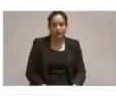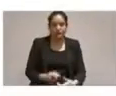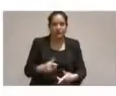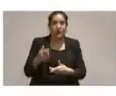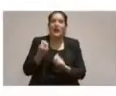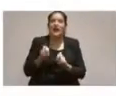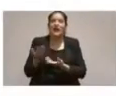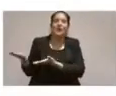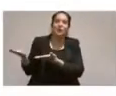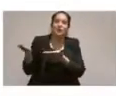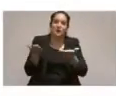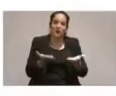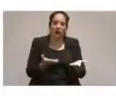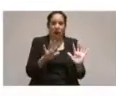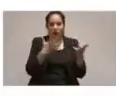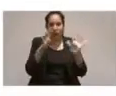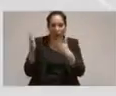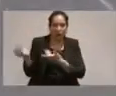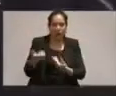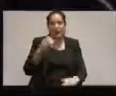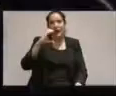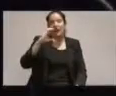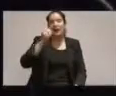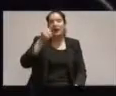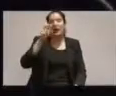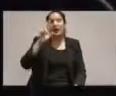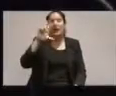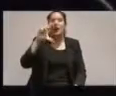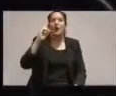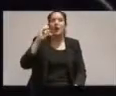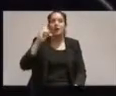Recibimos con un fuerte aplauso, Carlos Hueschi.